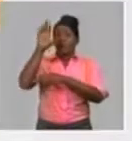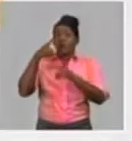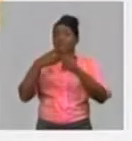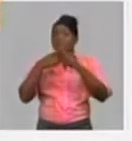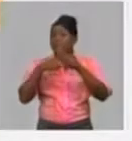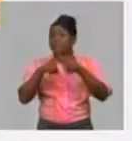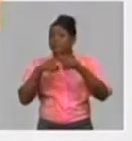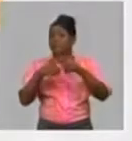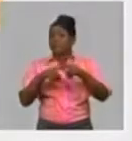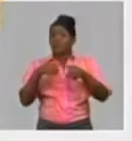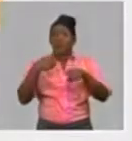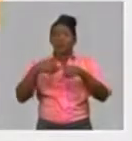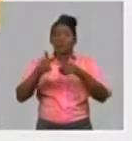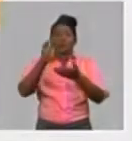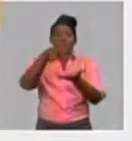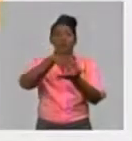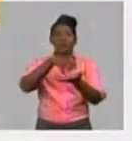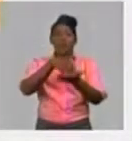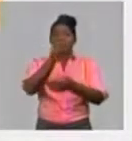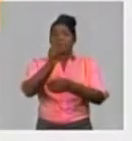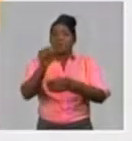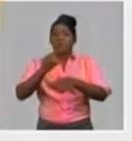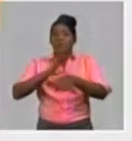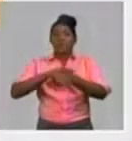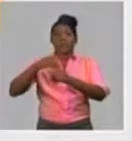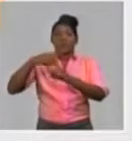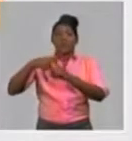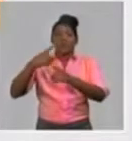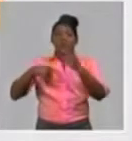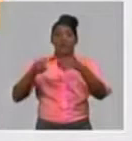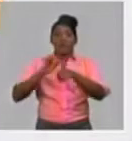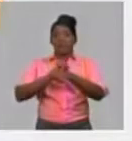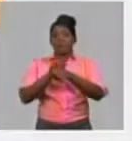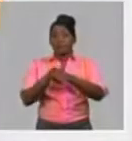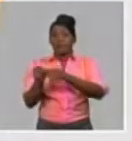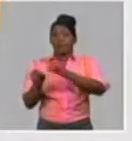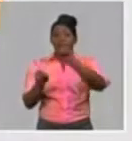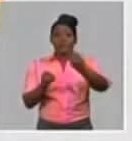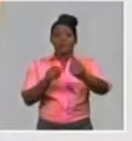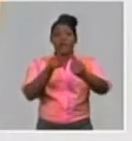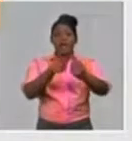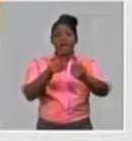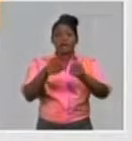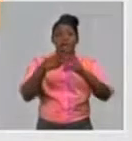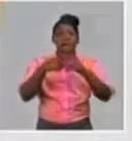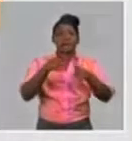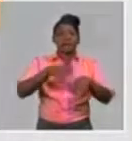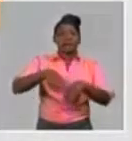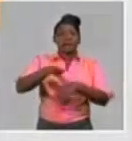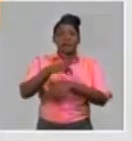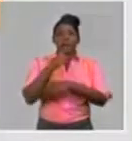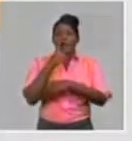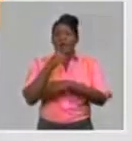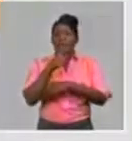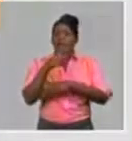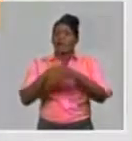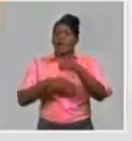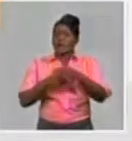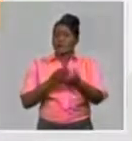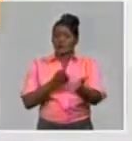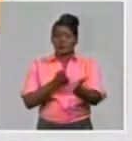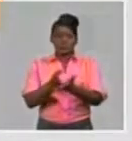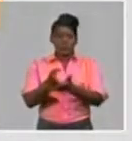y centros de aislamiento con un sistema de control diferenciado y de rigor. Esta es la tres etapas y lo vamos a continuar. Y hoy mismo veíamos